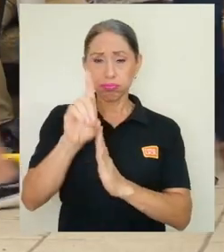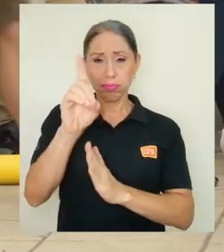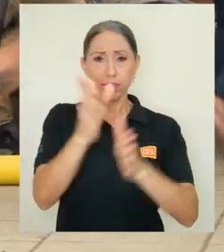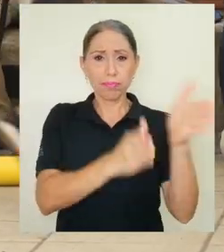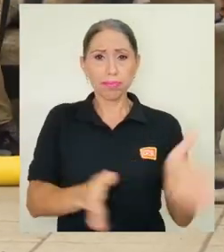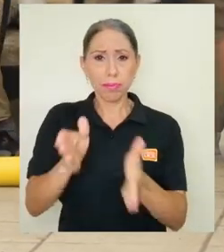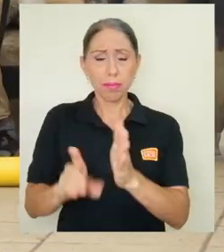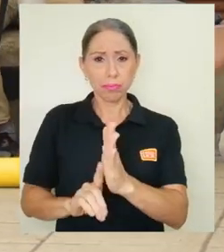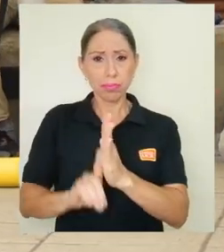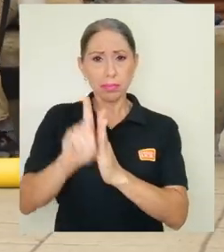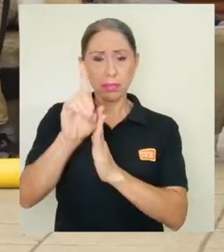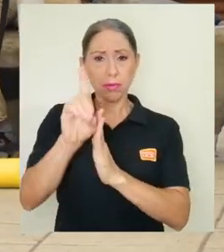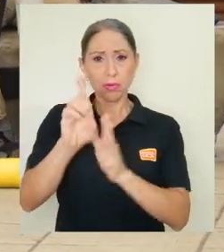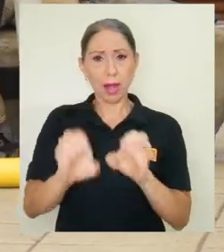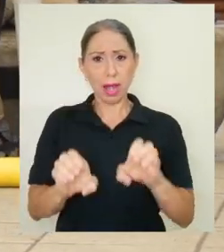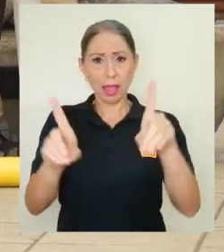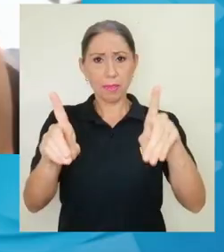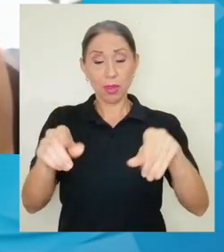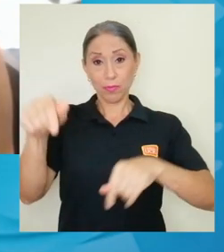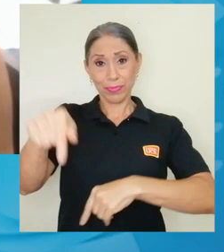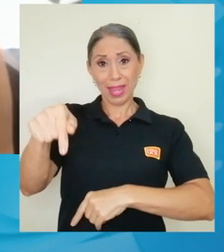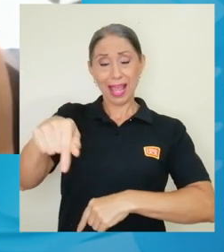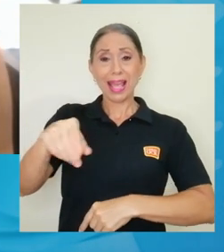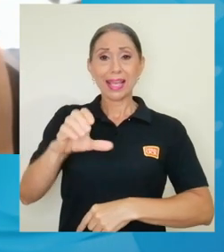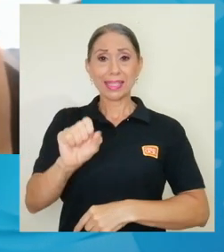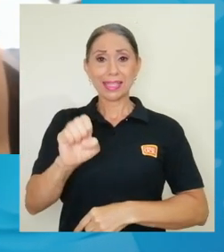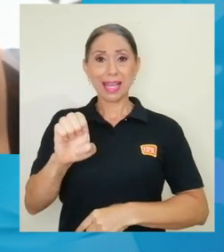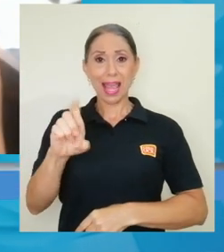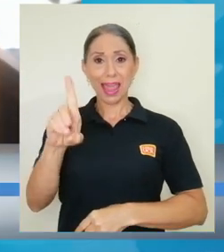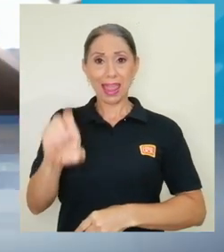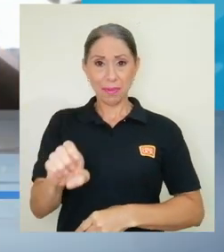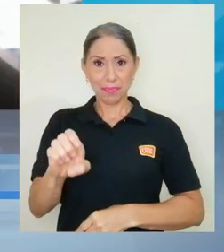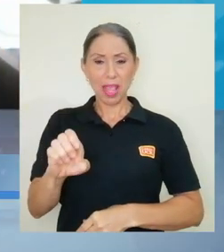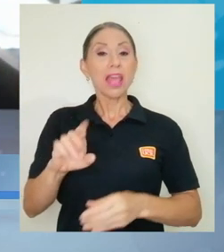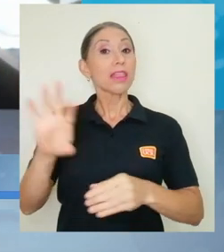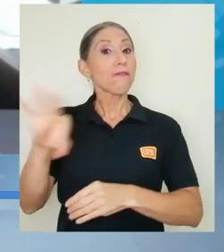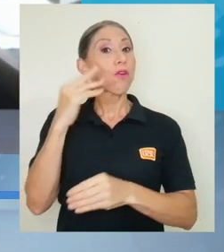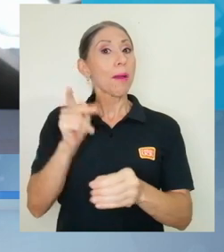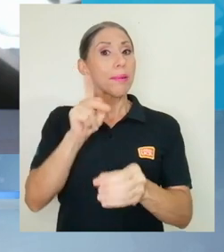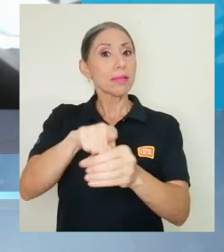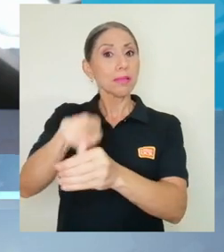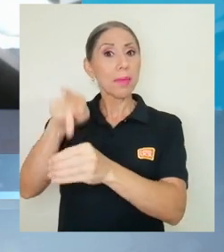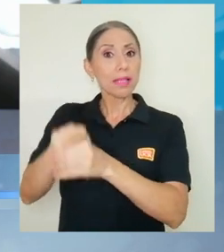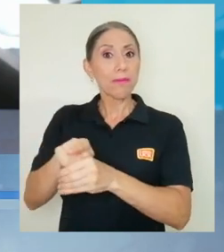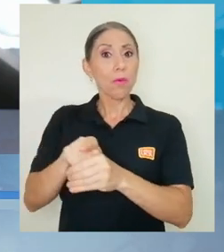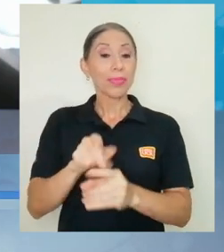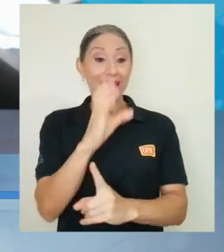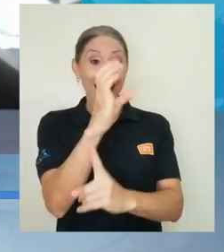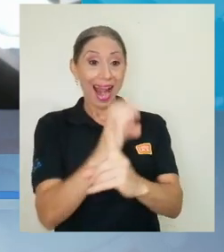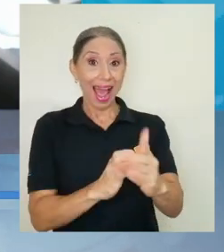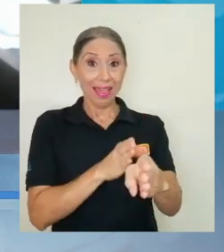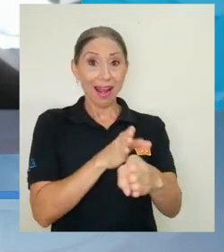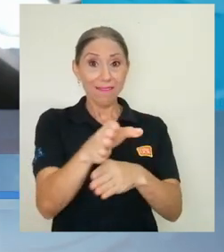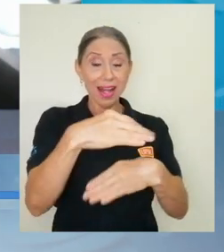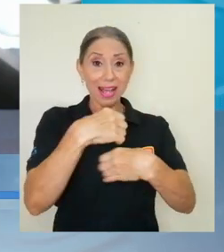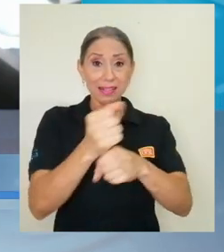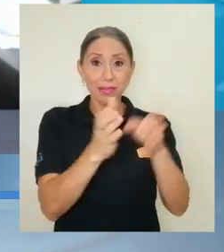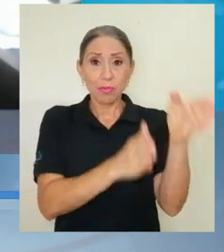plan de desarrollo académico de la sede y lo estamos haciendo en forma participativa. Cada carrera está haciendo su plan de desarrollo